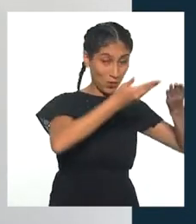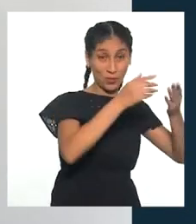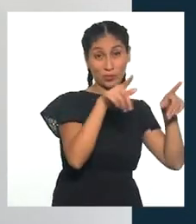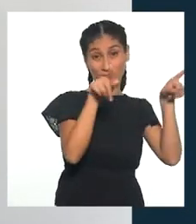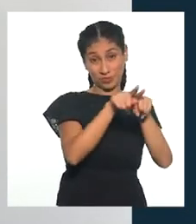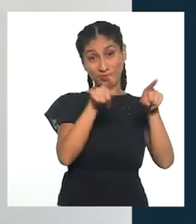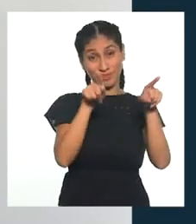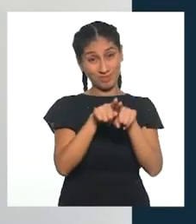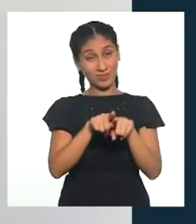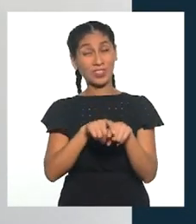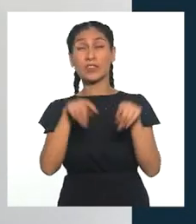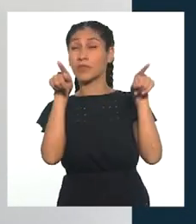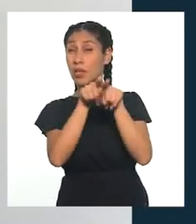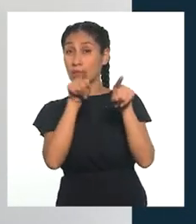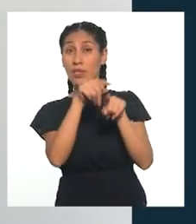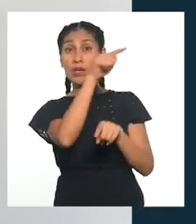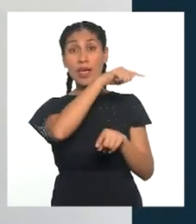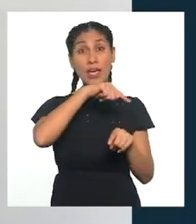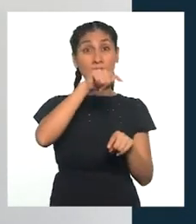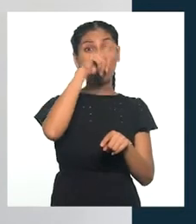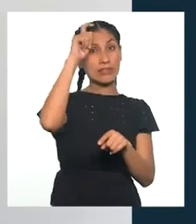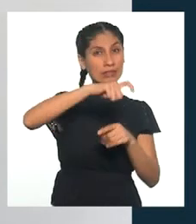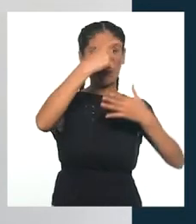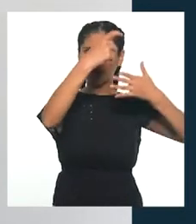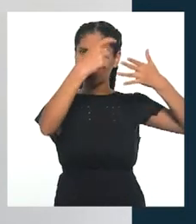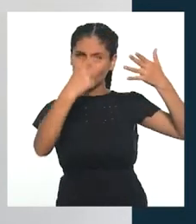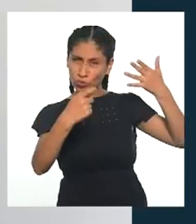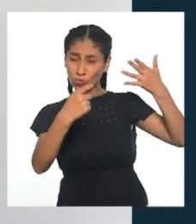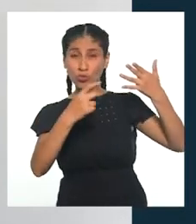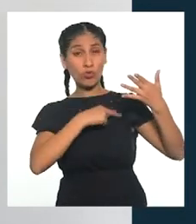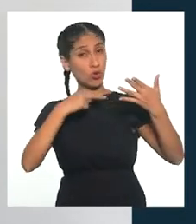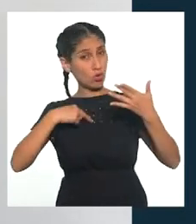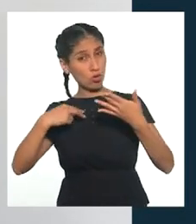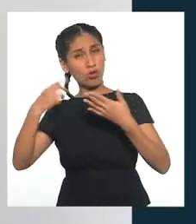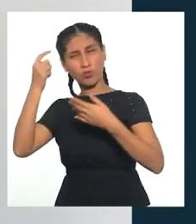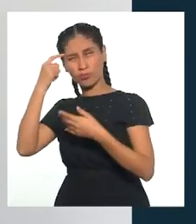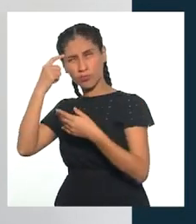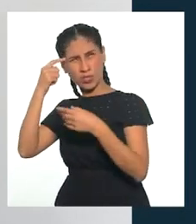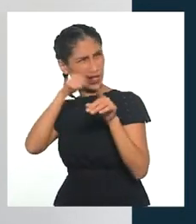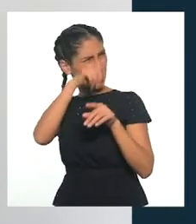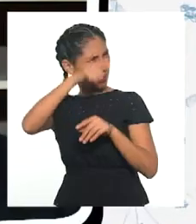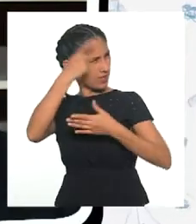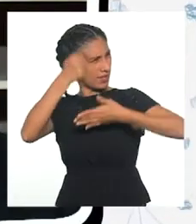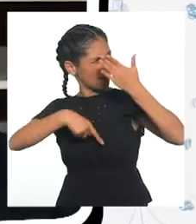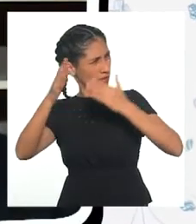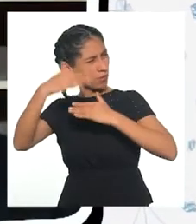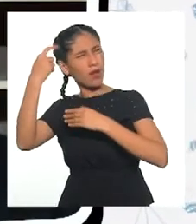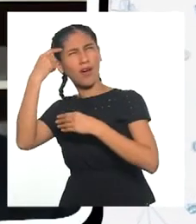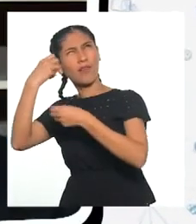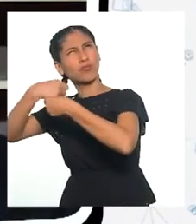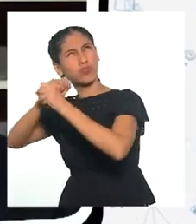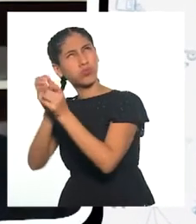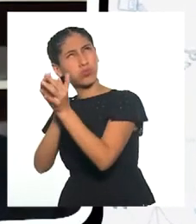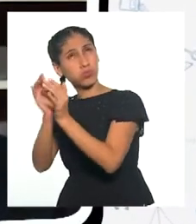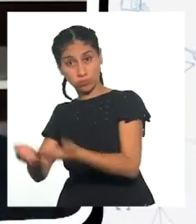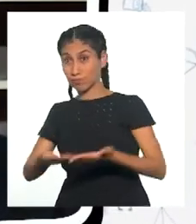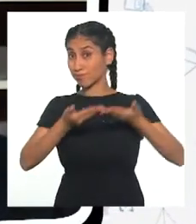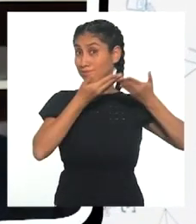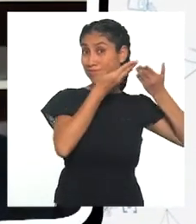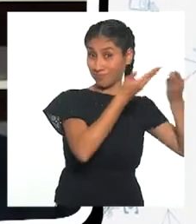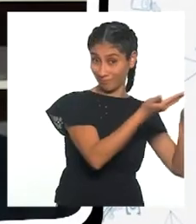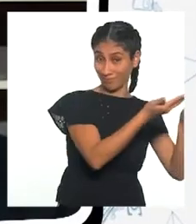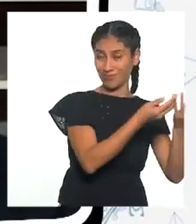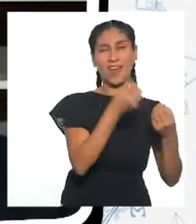resolver esas necesidades que estaban requiriendo estas personas. Ya entiendo, es una buena manera